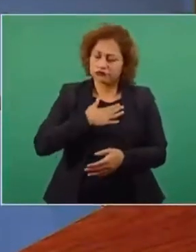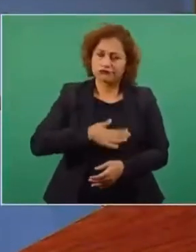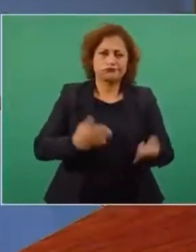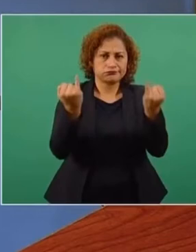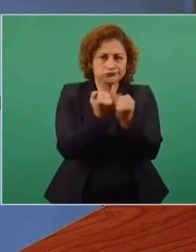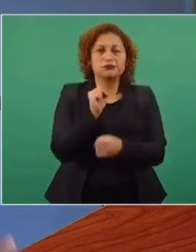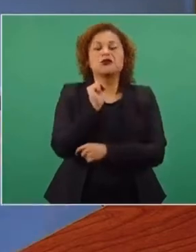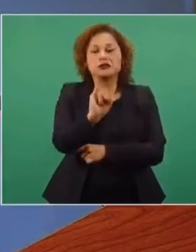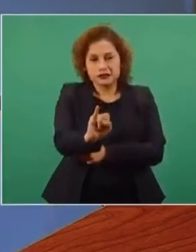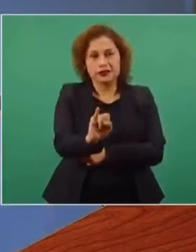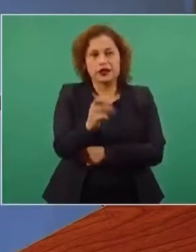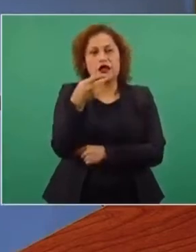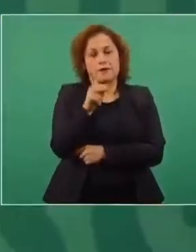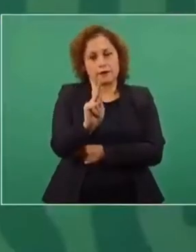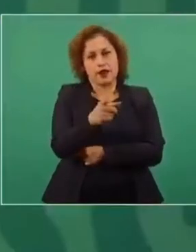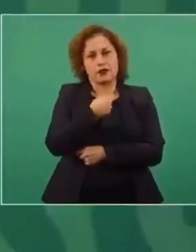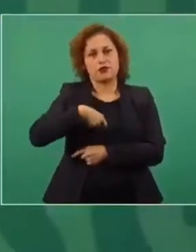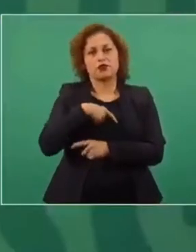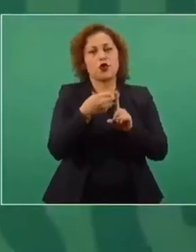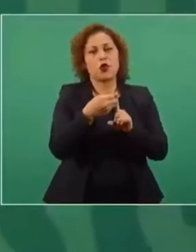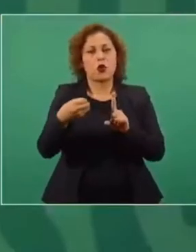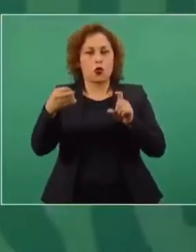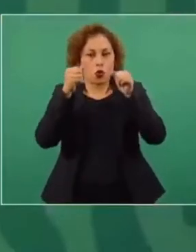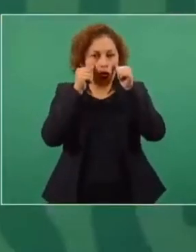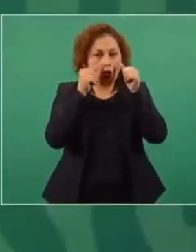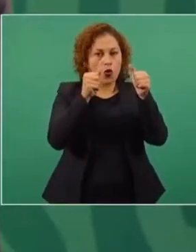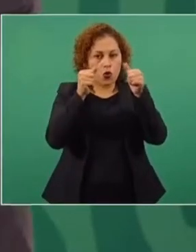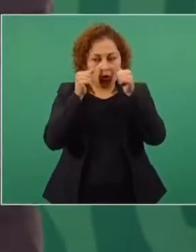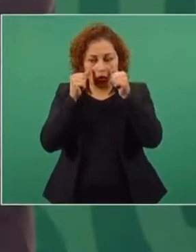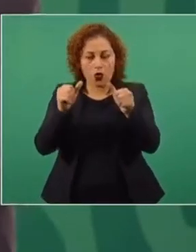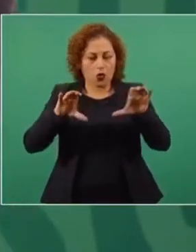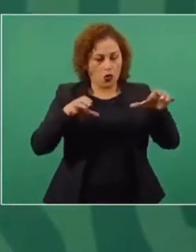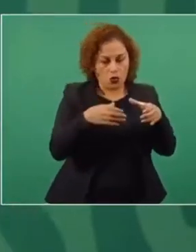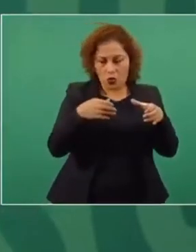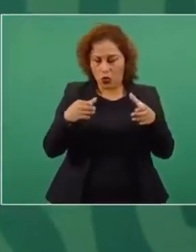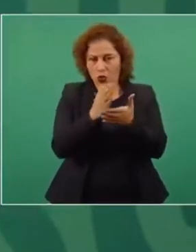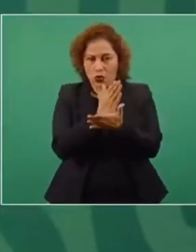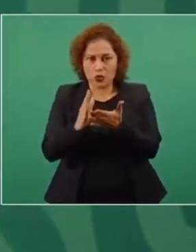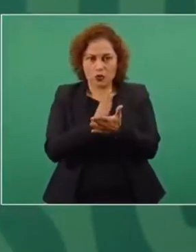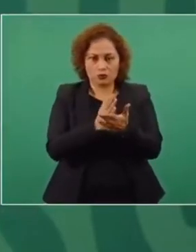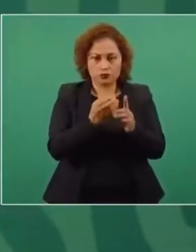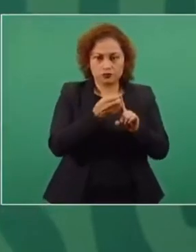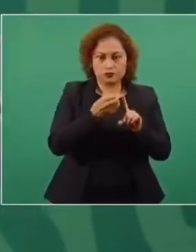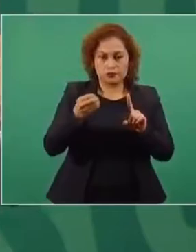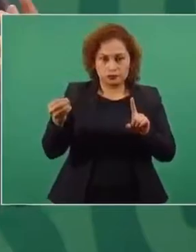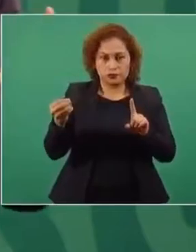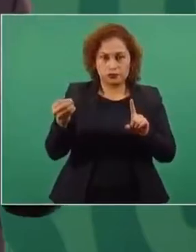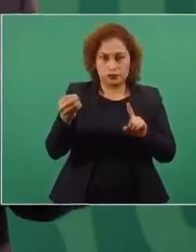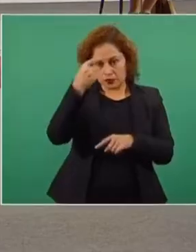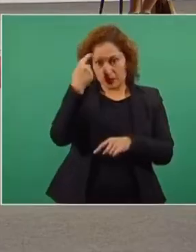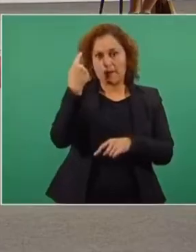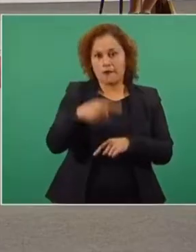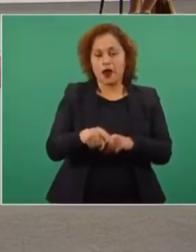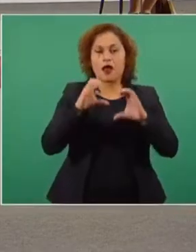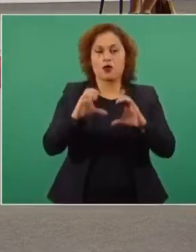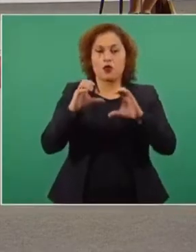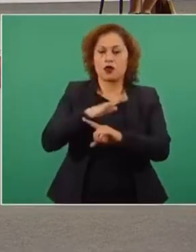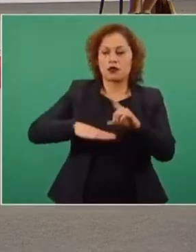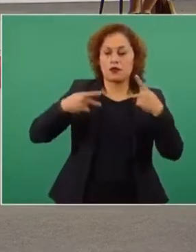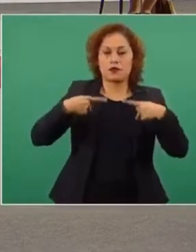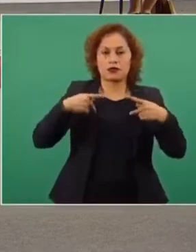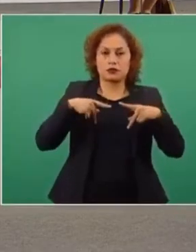tenemos que ir por parte y cuidando a los más vulnerables.